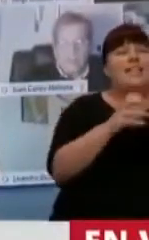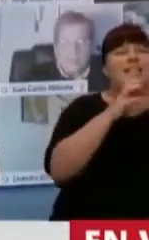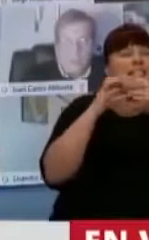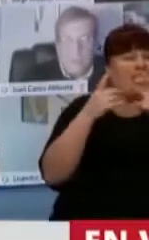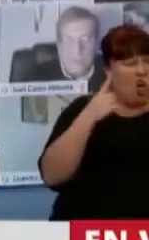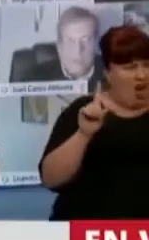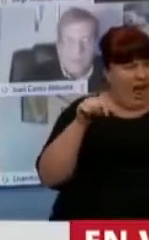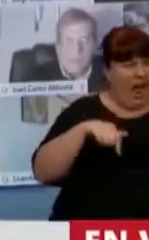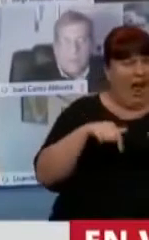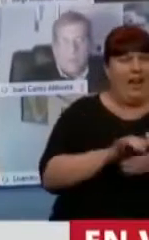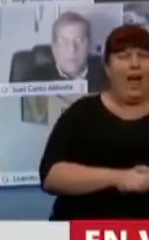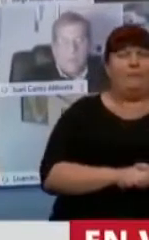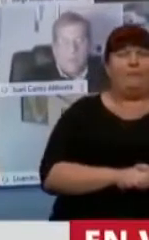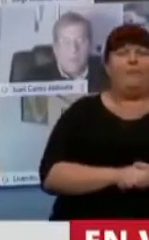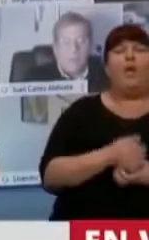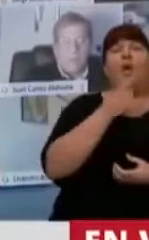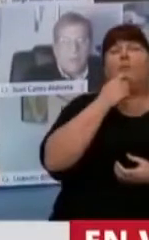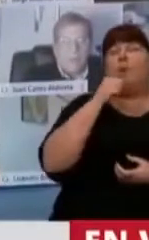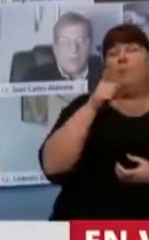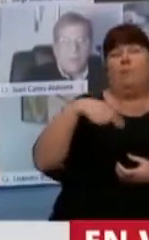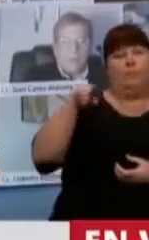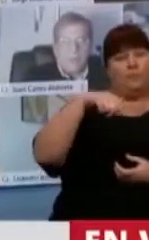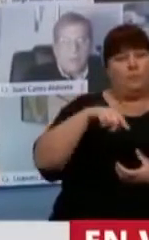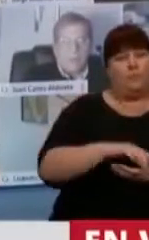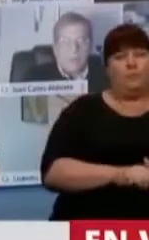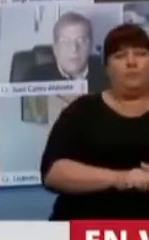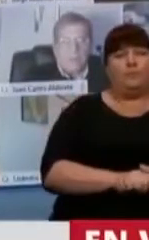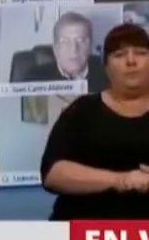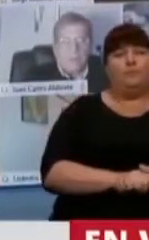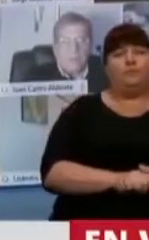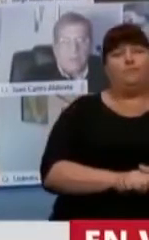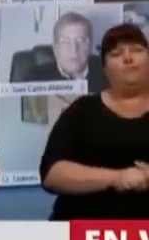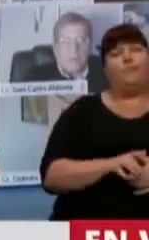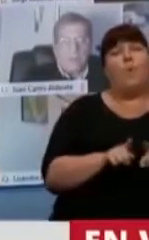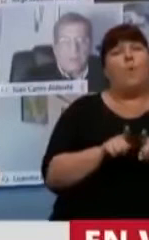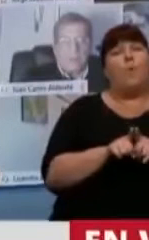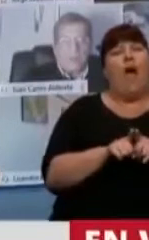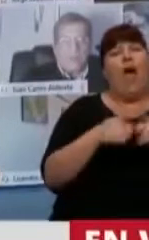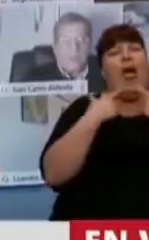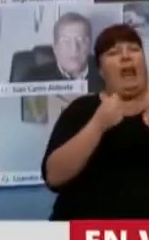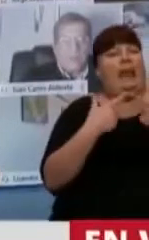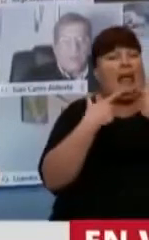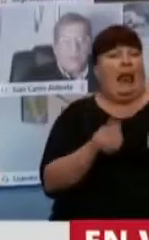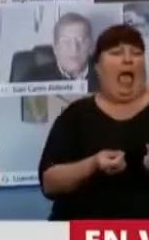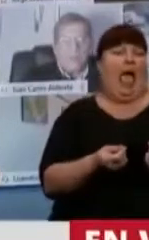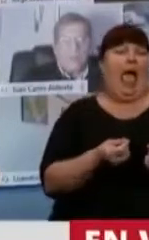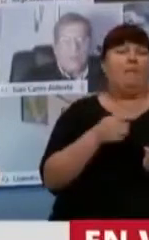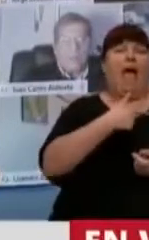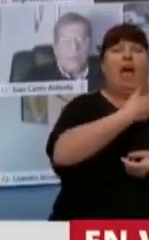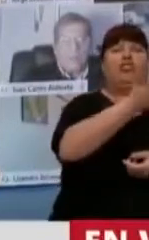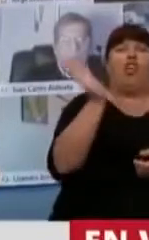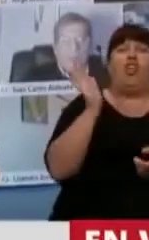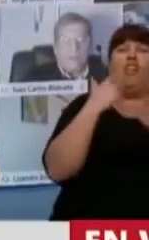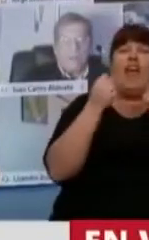atípica, donde aquellos que de alguna manera nos reclamaban, como reclama la